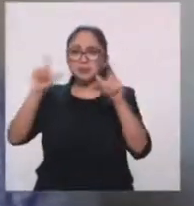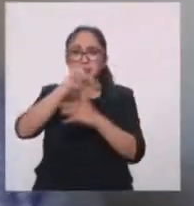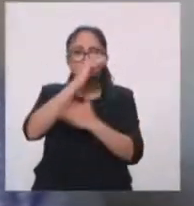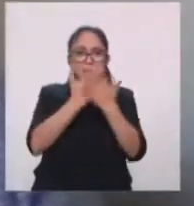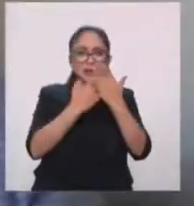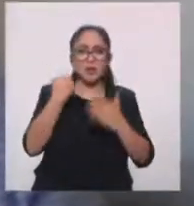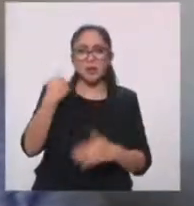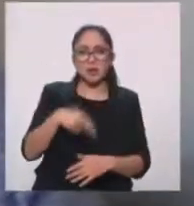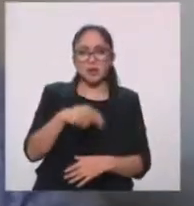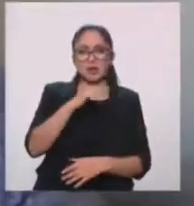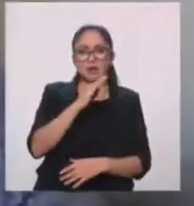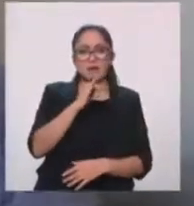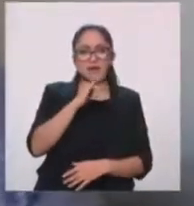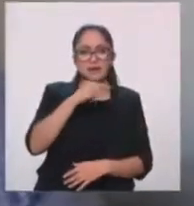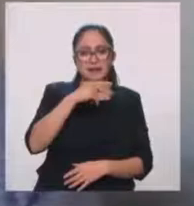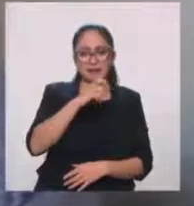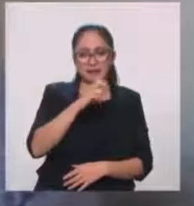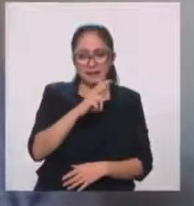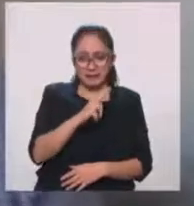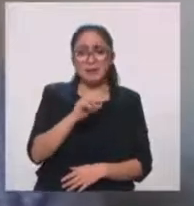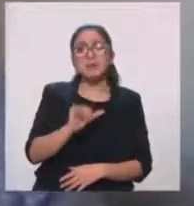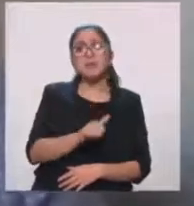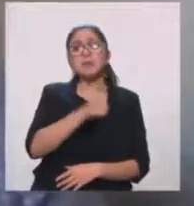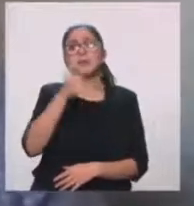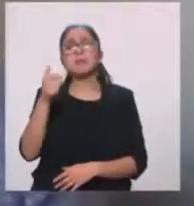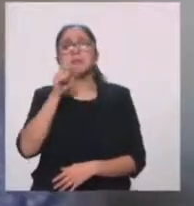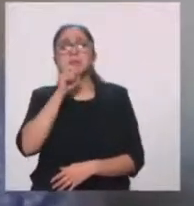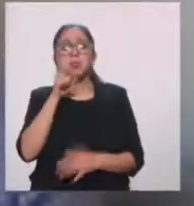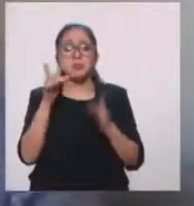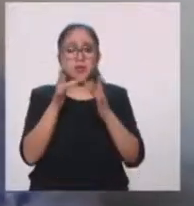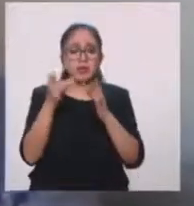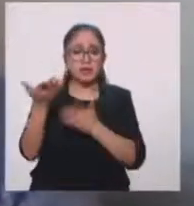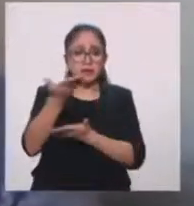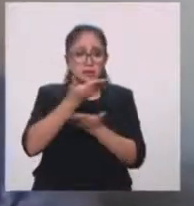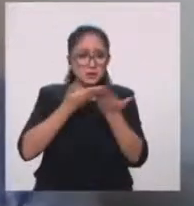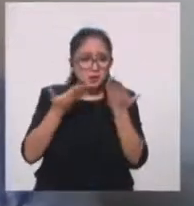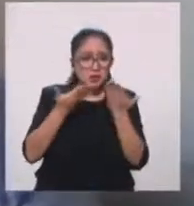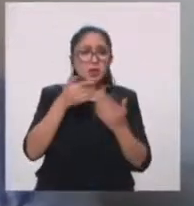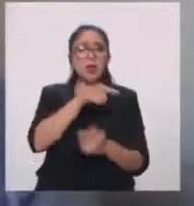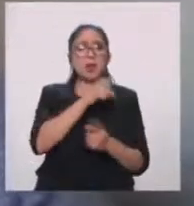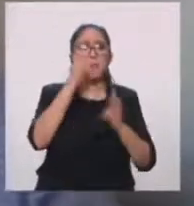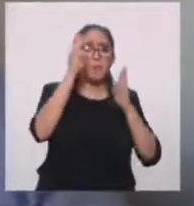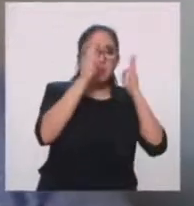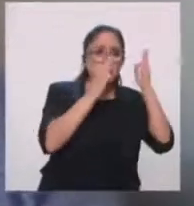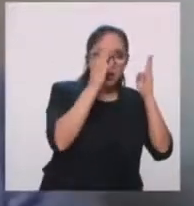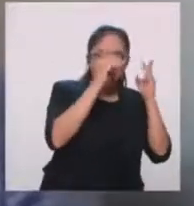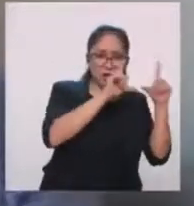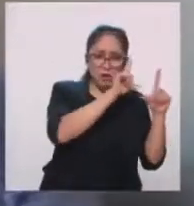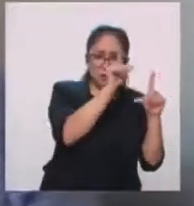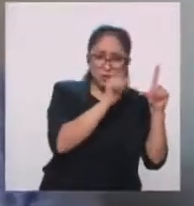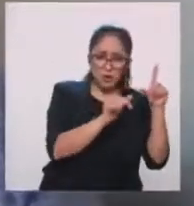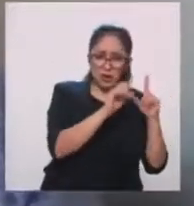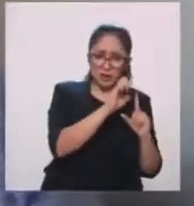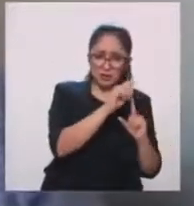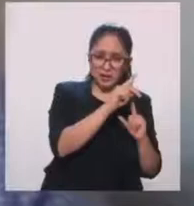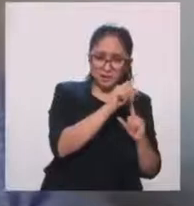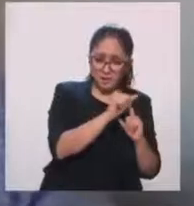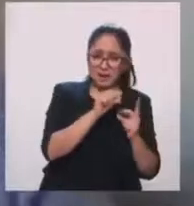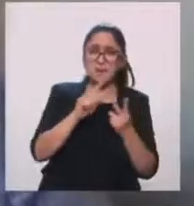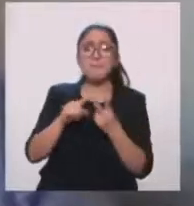Flickr, pero también en las redes sociales del Museo Nacional de la Estampa y del Museo de Arte Moderno, ahí pueden encontrar